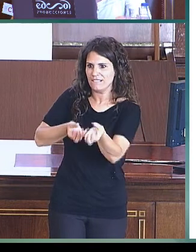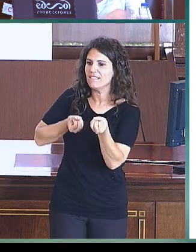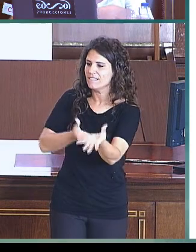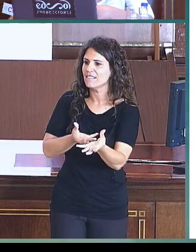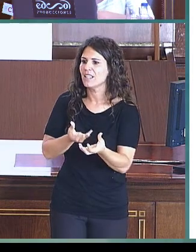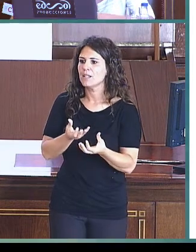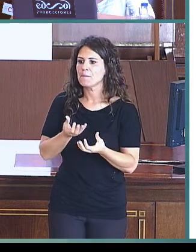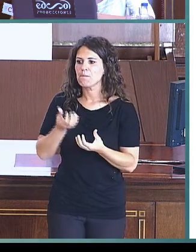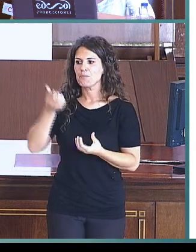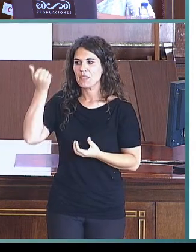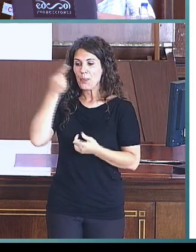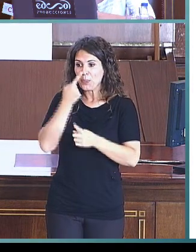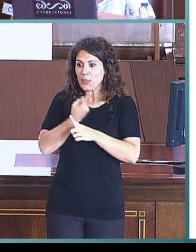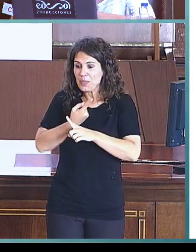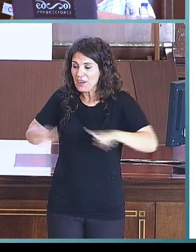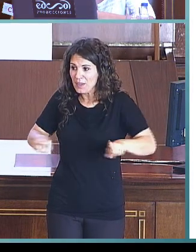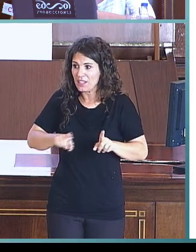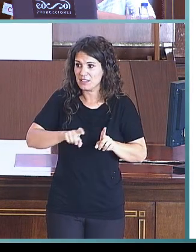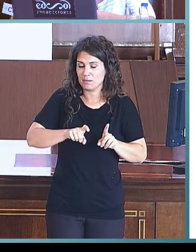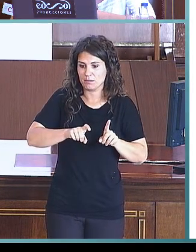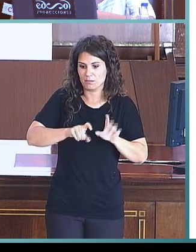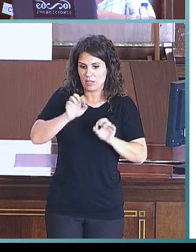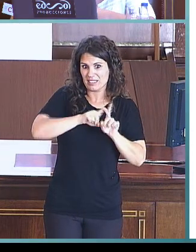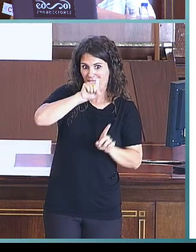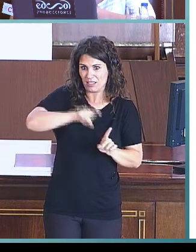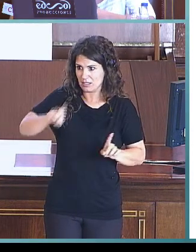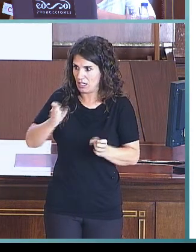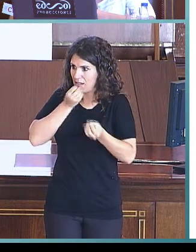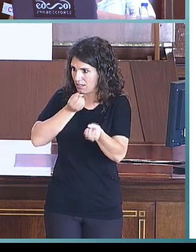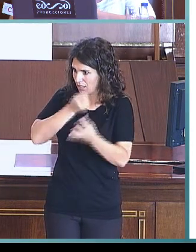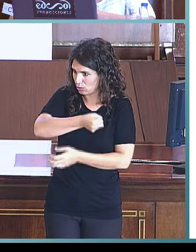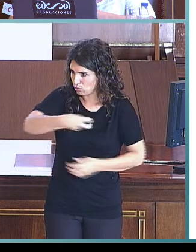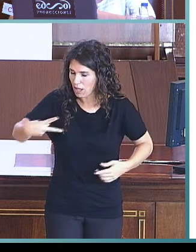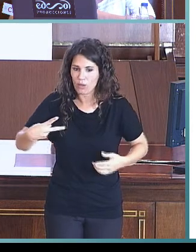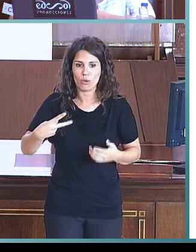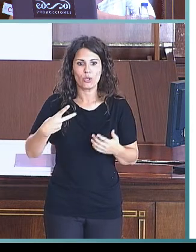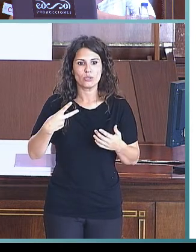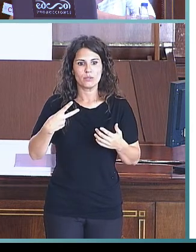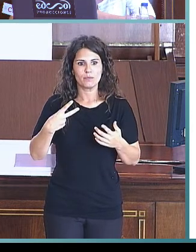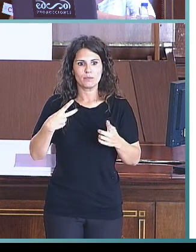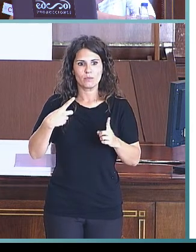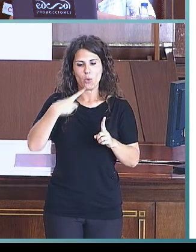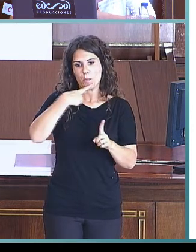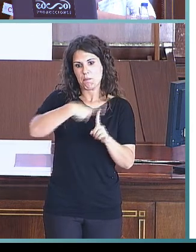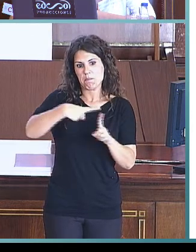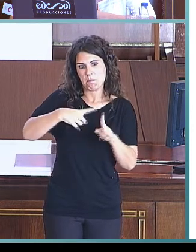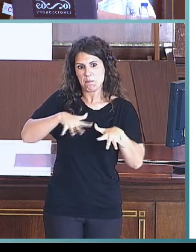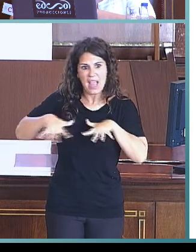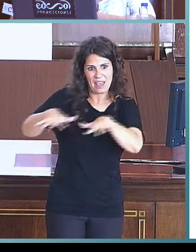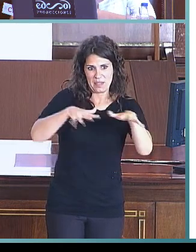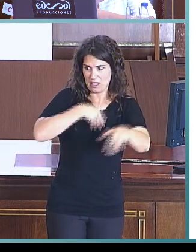que en realidad las inferencias estadísticas que nosotros vamos a comentar aquí, los contrastes de medias que nosotros hemos realizado,